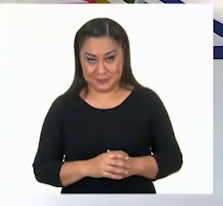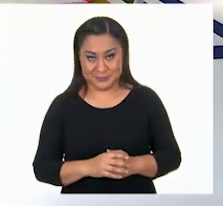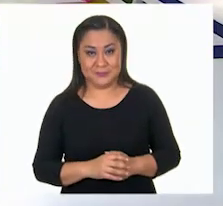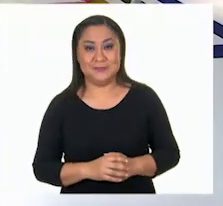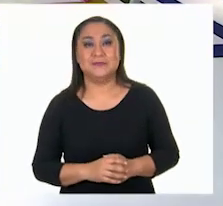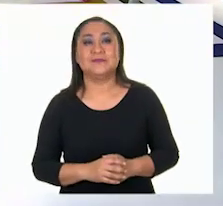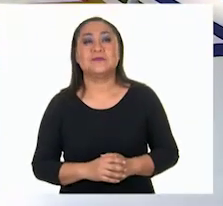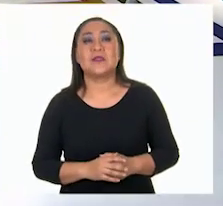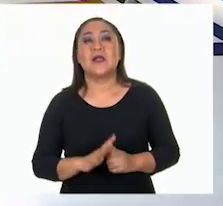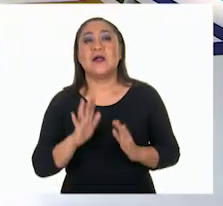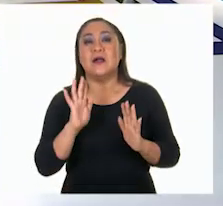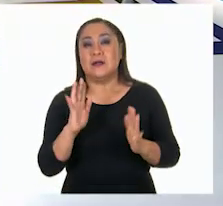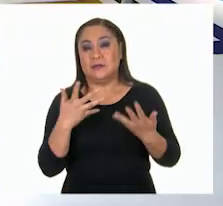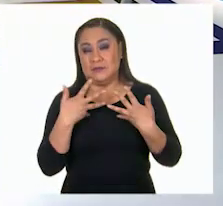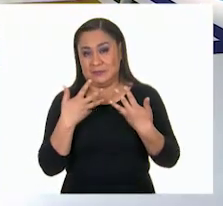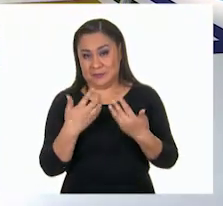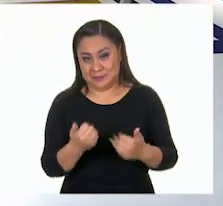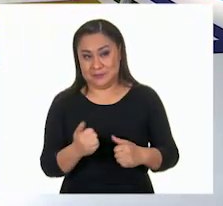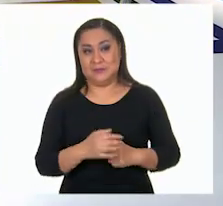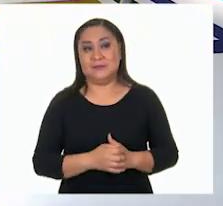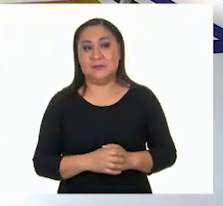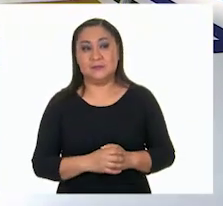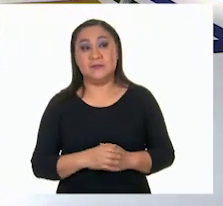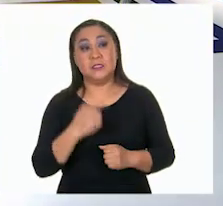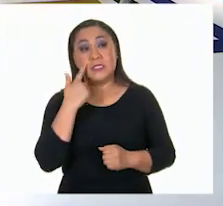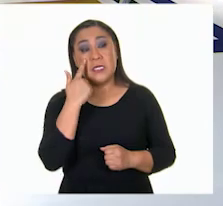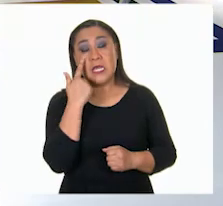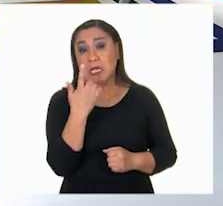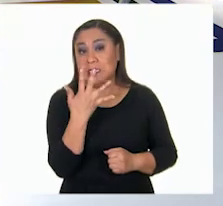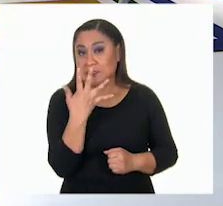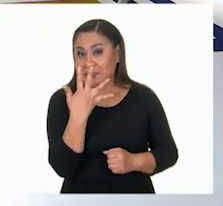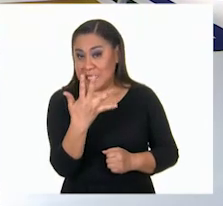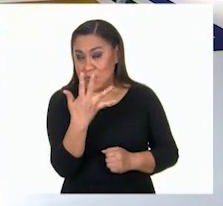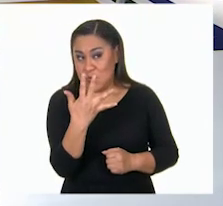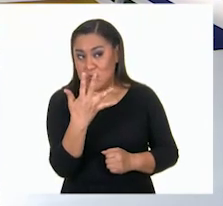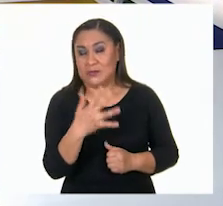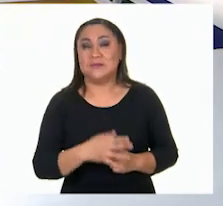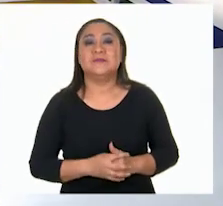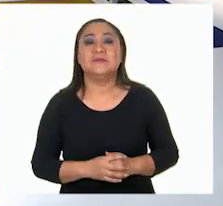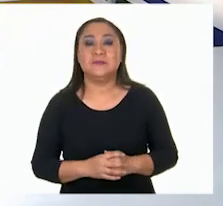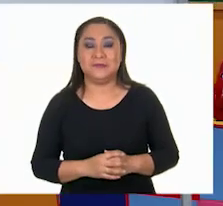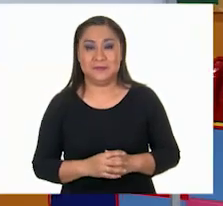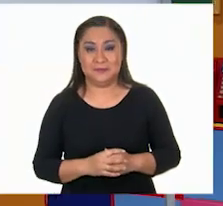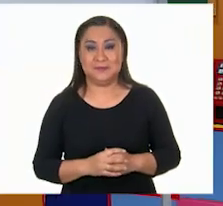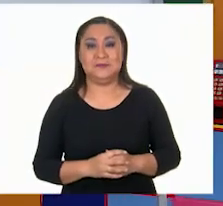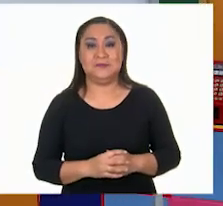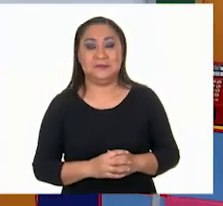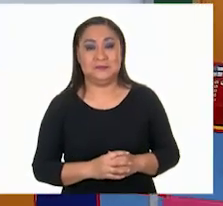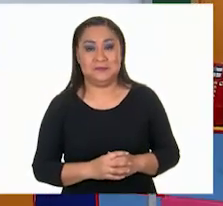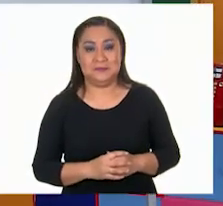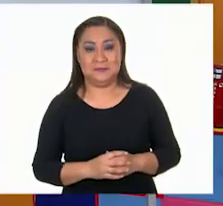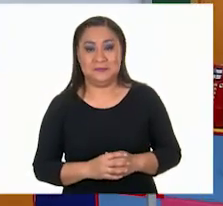Ah, muy Son cinco vértices. Vamos a buscar cinco. Cinco vértices. Lo voy a pegar.